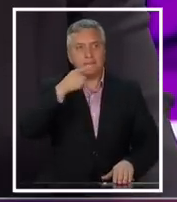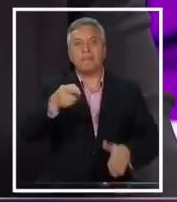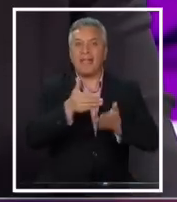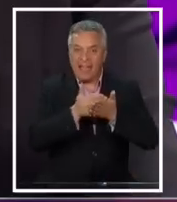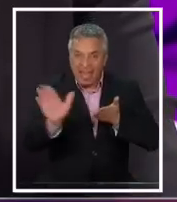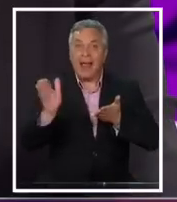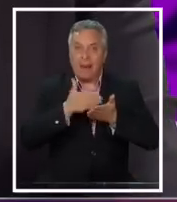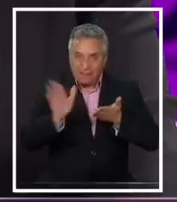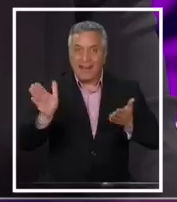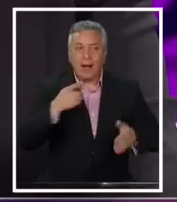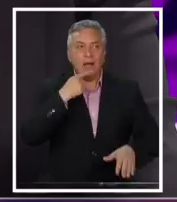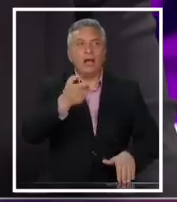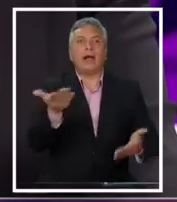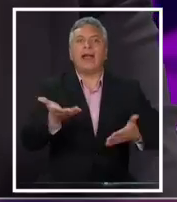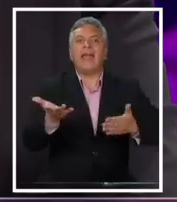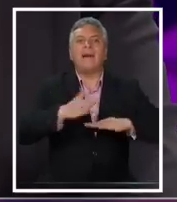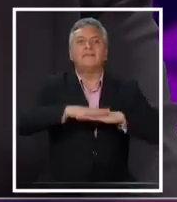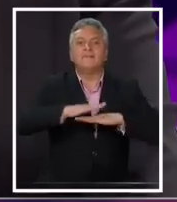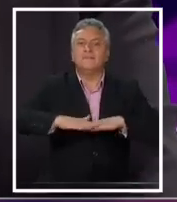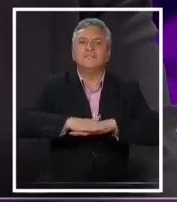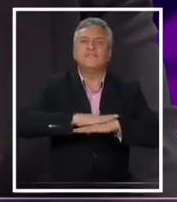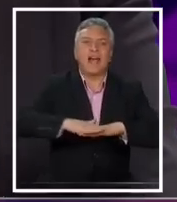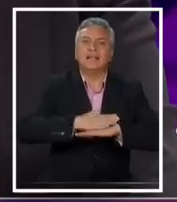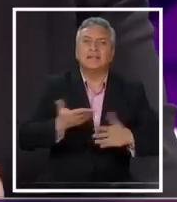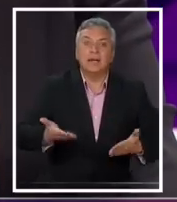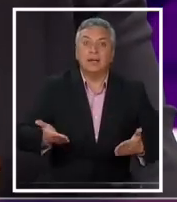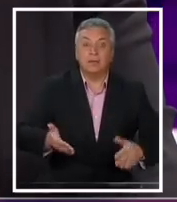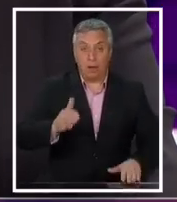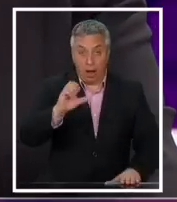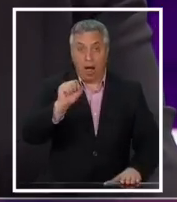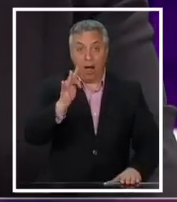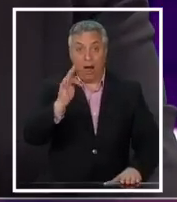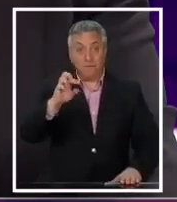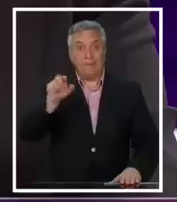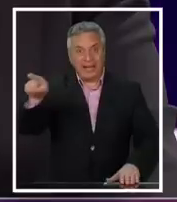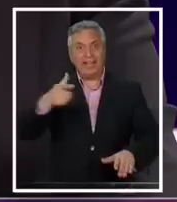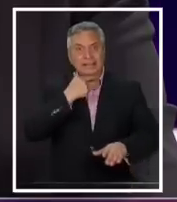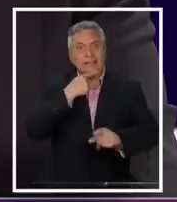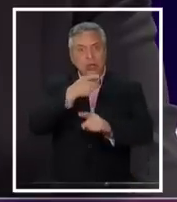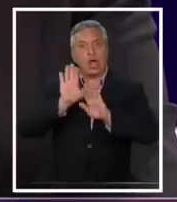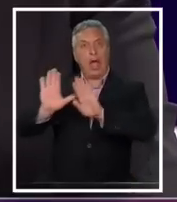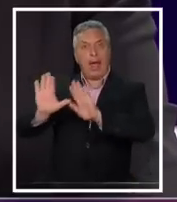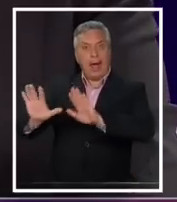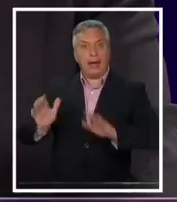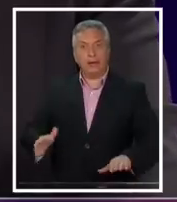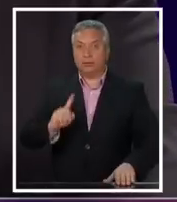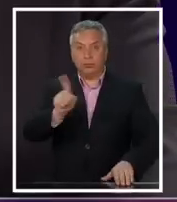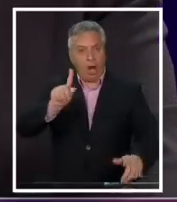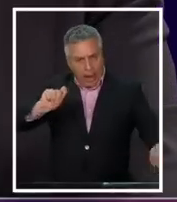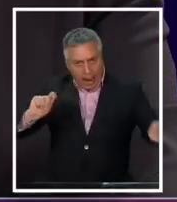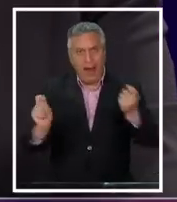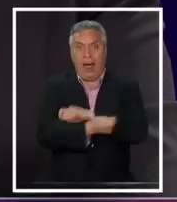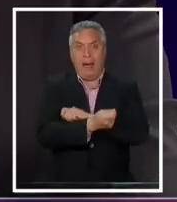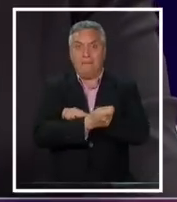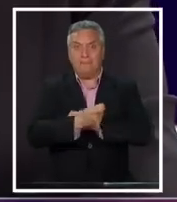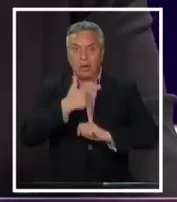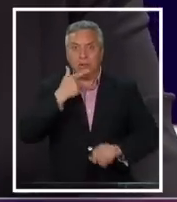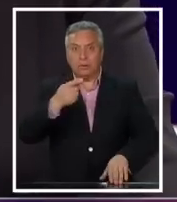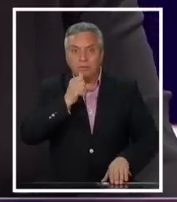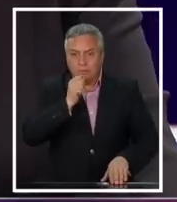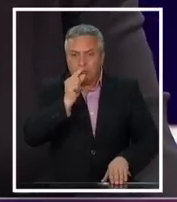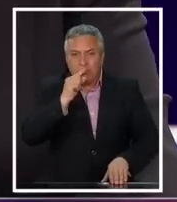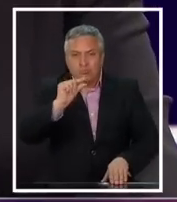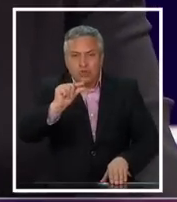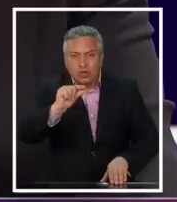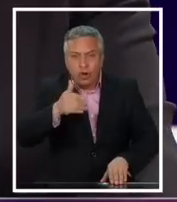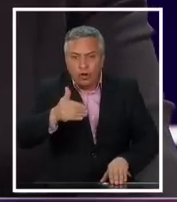eliminarlas. Pero, ¿sobre qué base? Sobre la base de las AFPs que existen hoy día. No para cambiar un sistema previsional cuando estamos a menos de 15 o